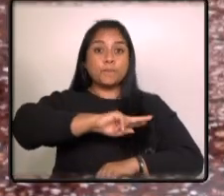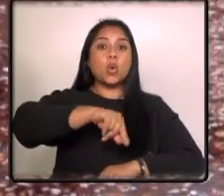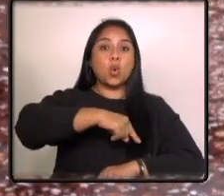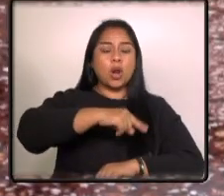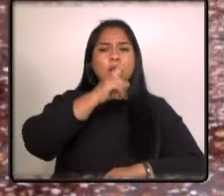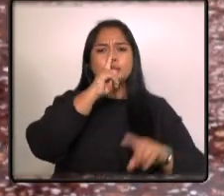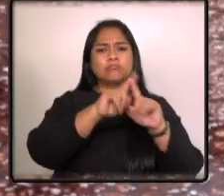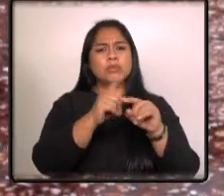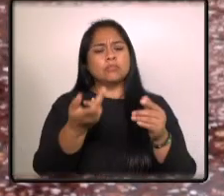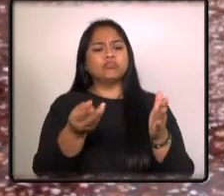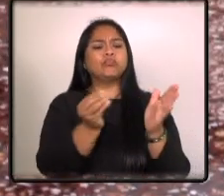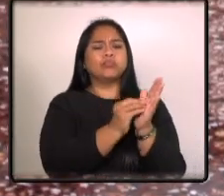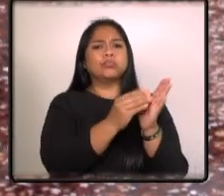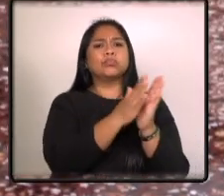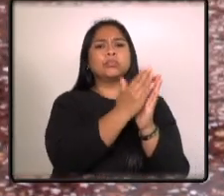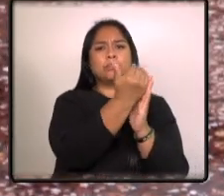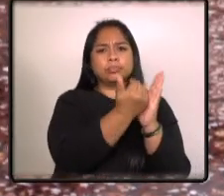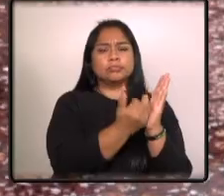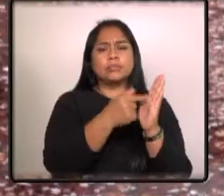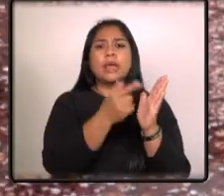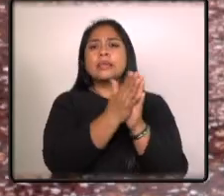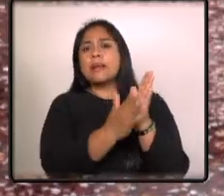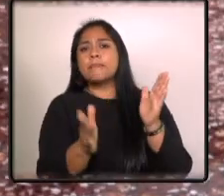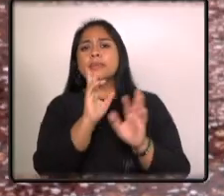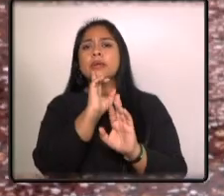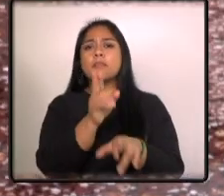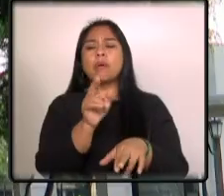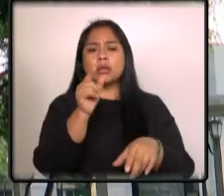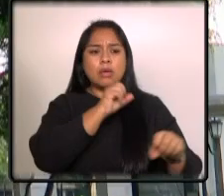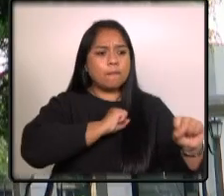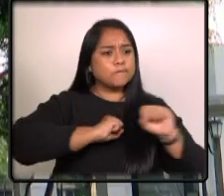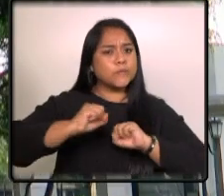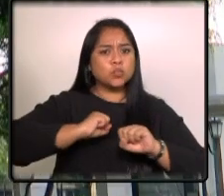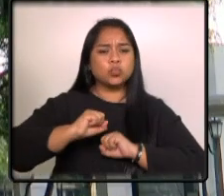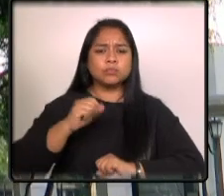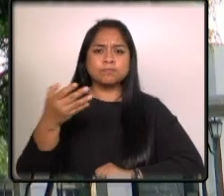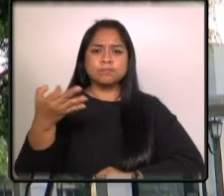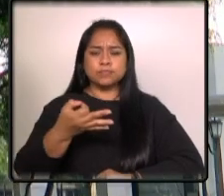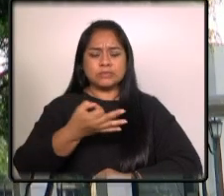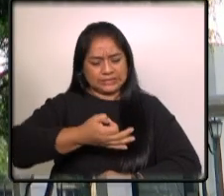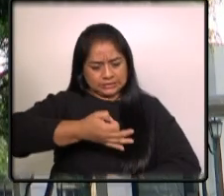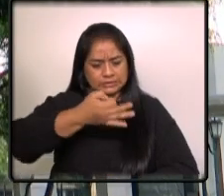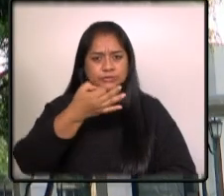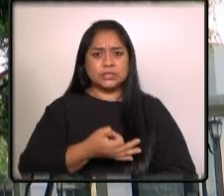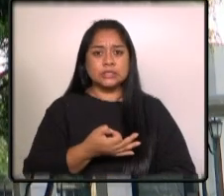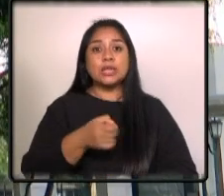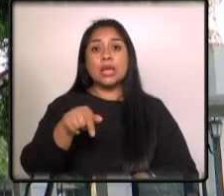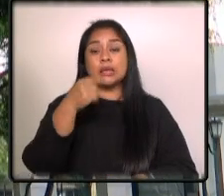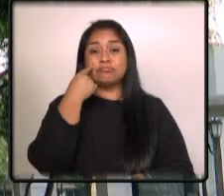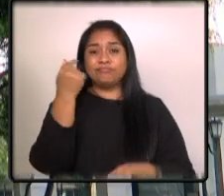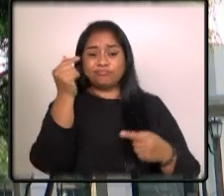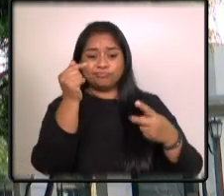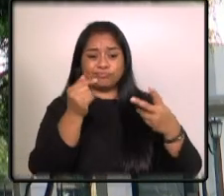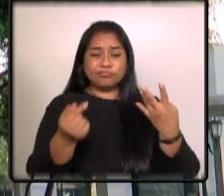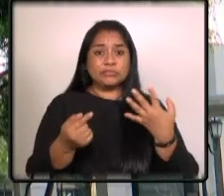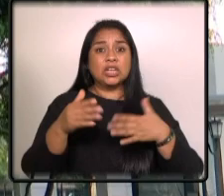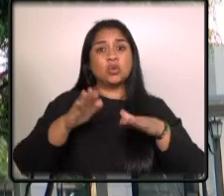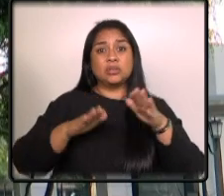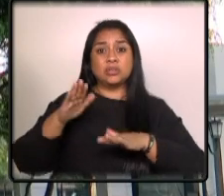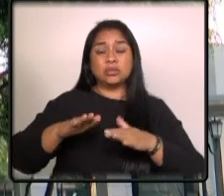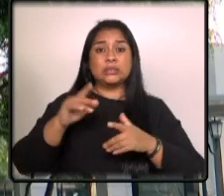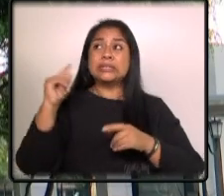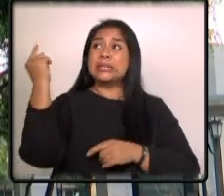de respuesta para abordar las emergencias y desastres de una manera eficaz y eficiente estas condiciones climáticas